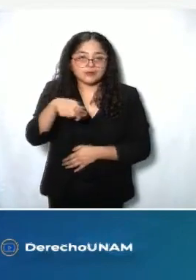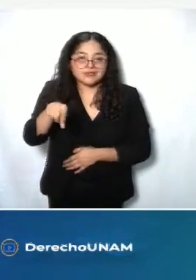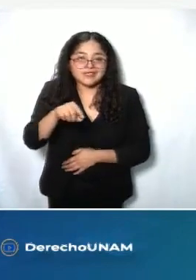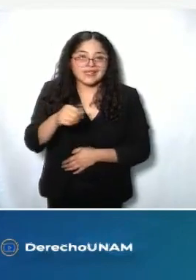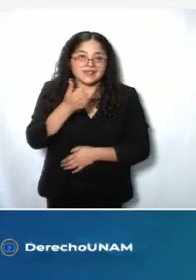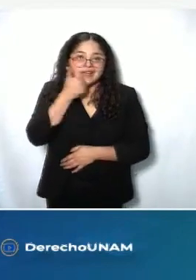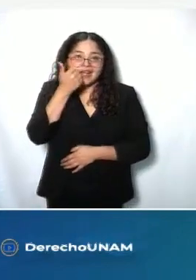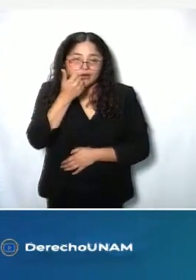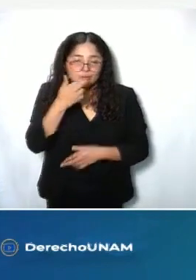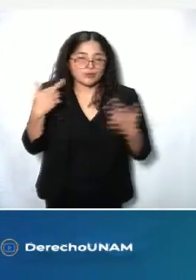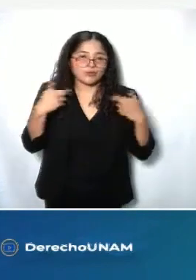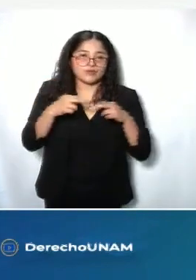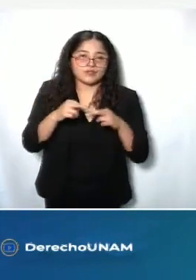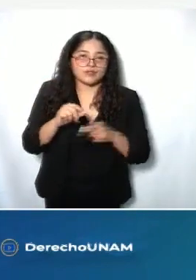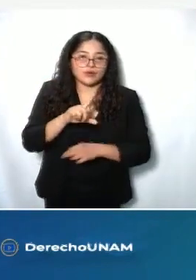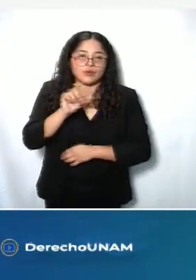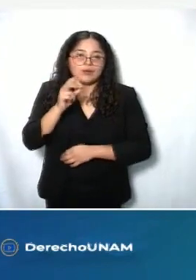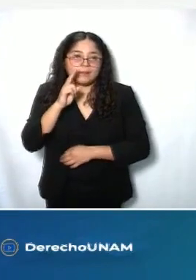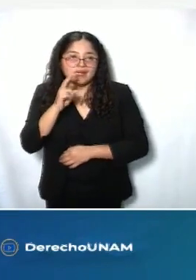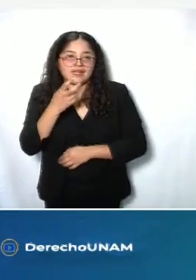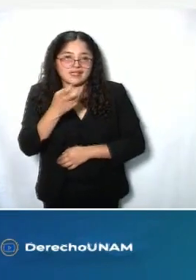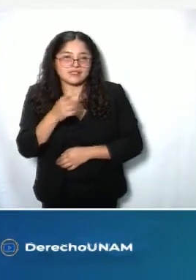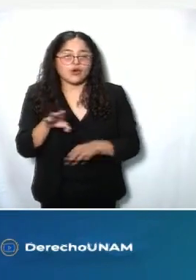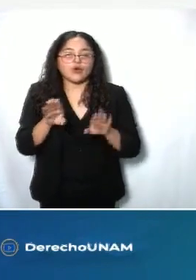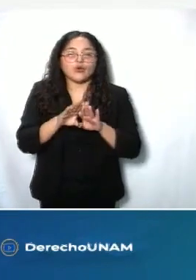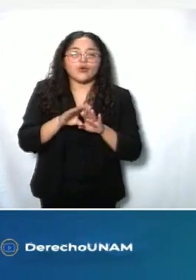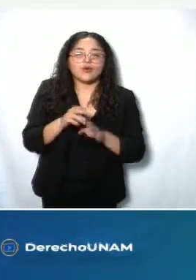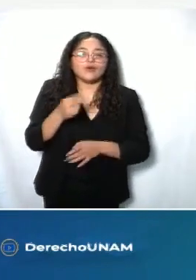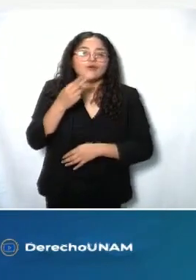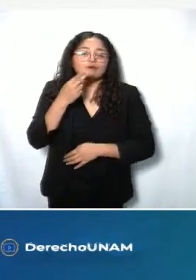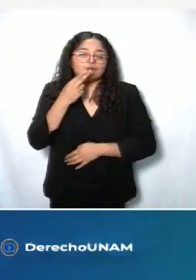este magnífico órgano colegiado. Muchas gracias.